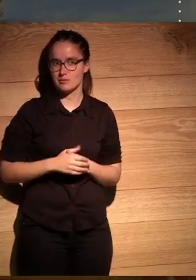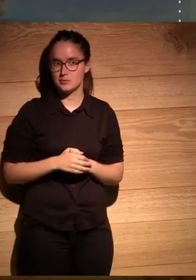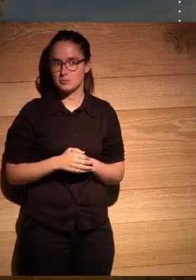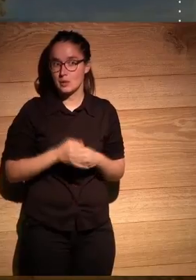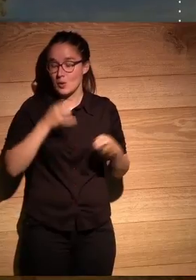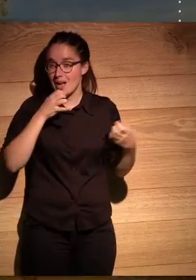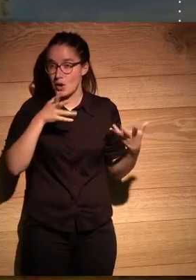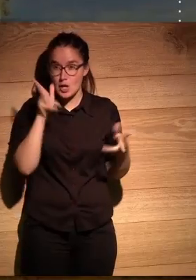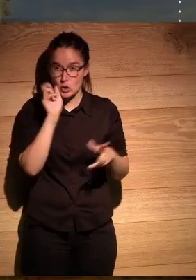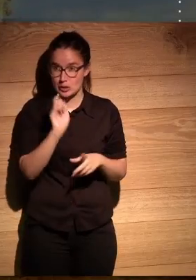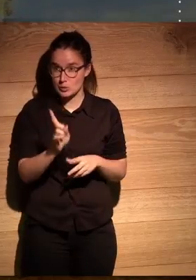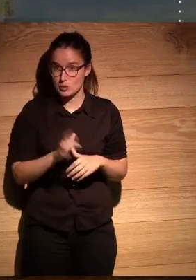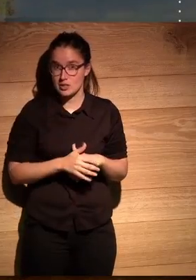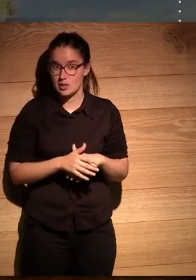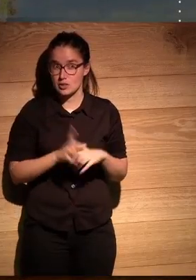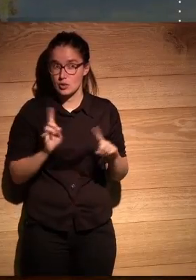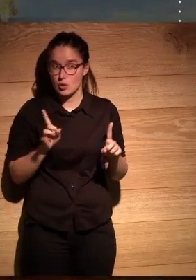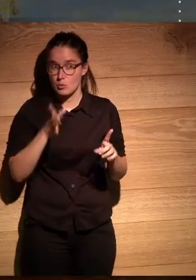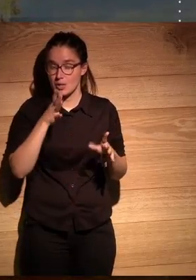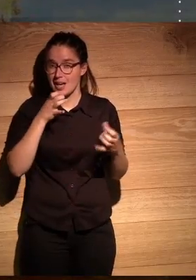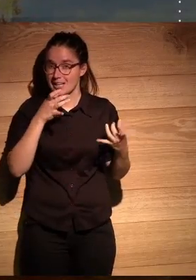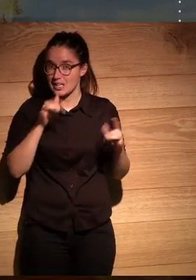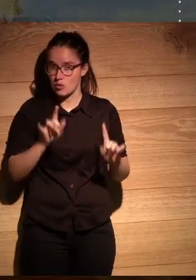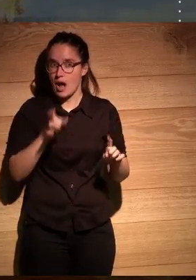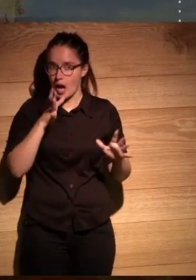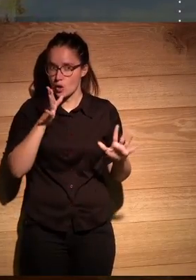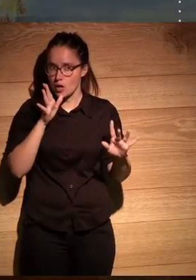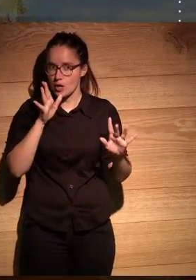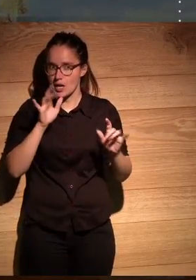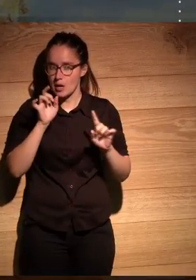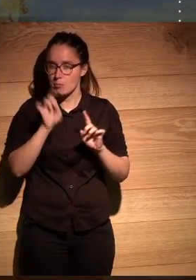pero ahora no escuchamos ¿no se está escuchando el sonido? no porque aquí no ahora empieza empieza